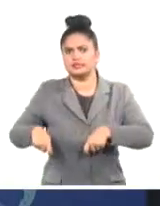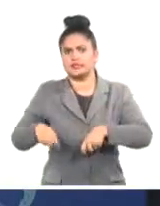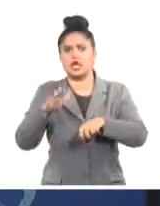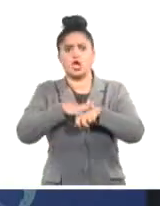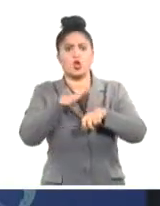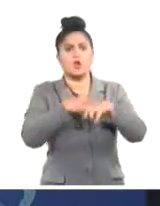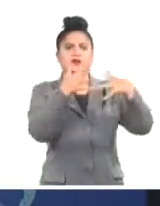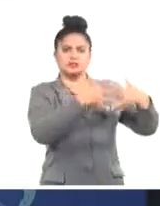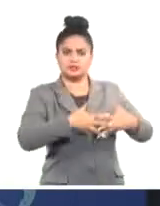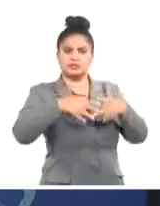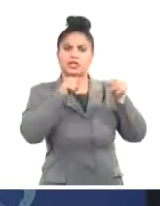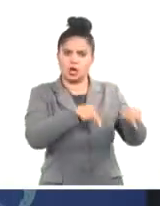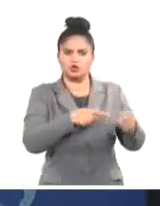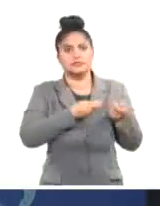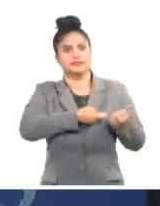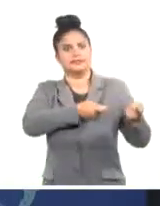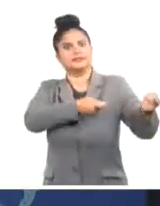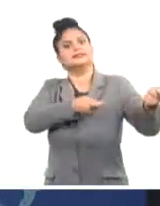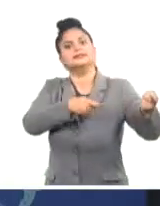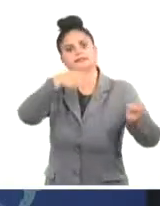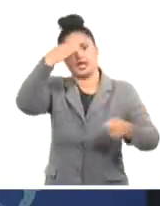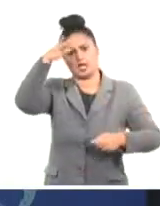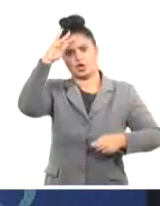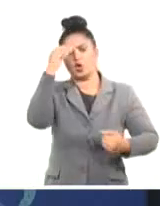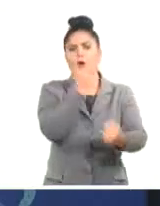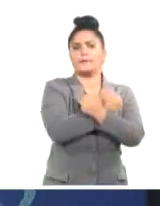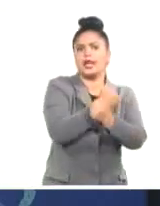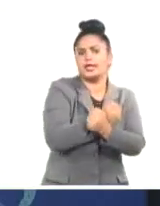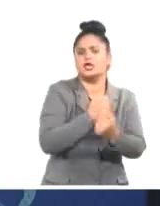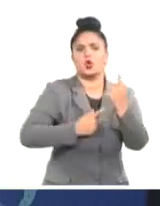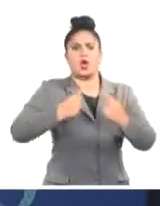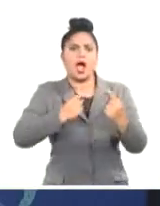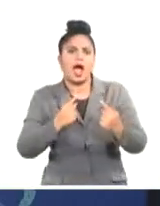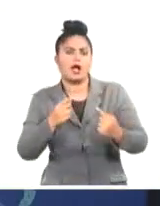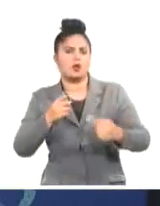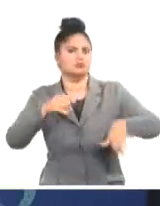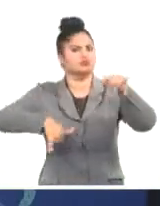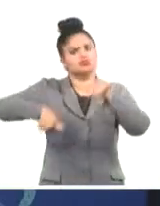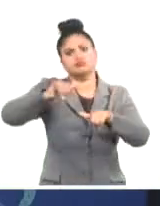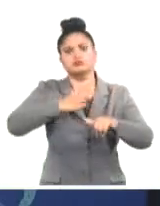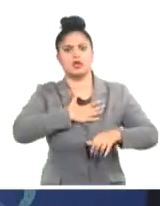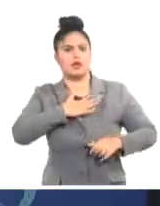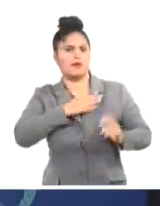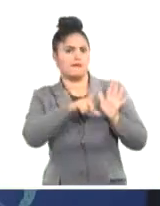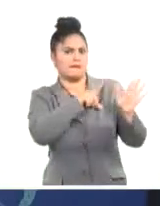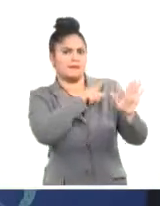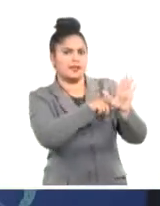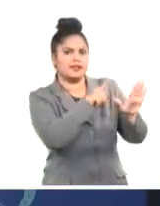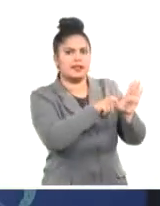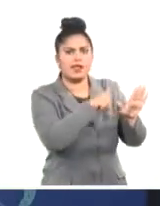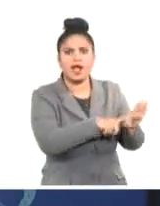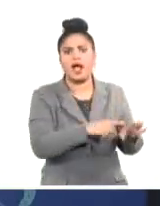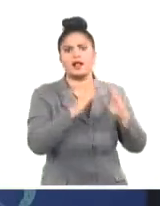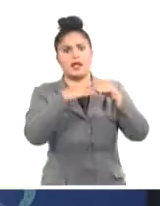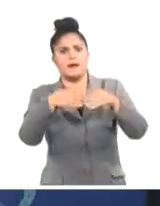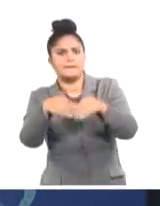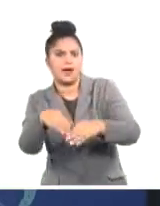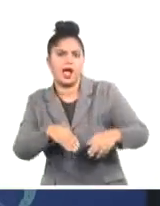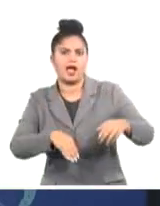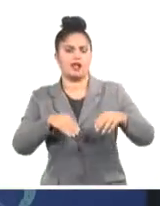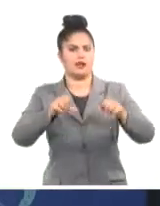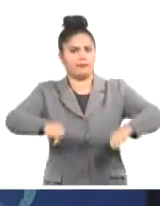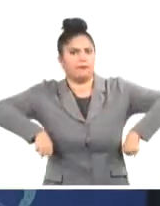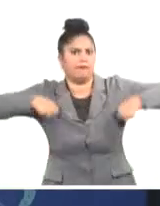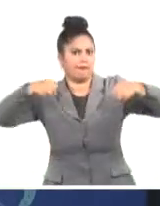Unidos. Este hecho representa una violación del espacio aéreo, de la seguridad operacional y de las regulaciones